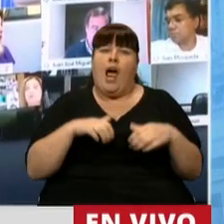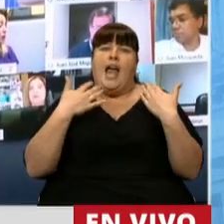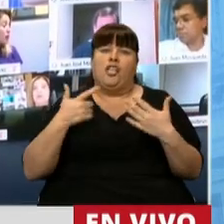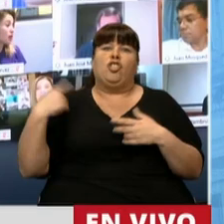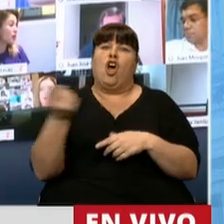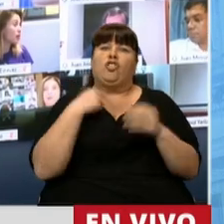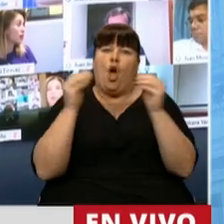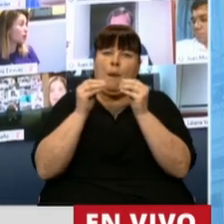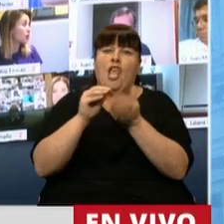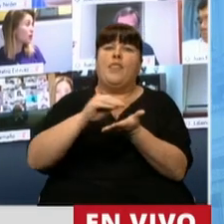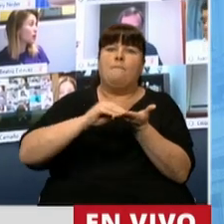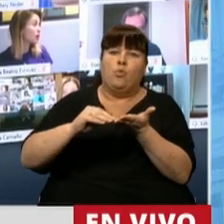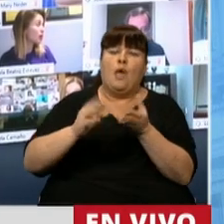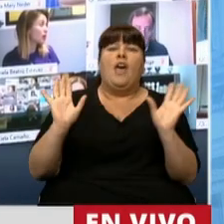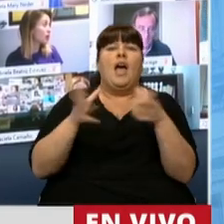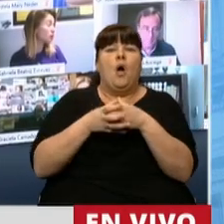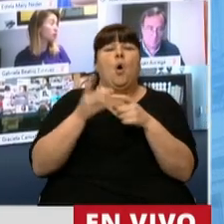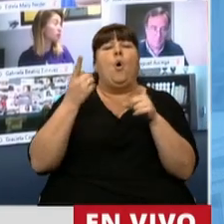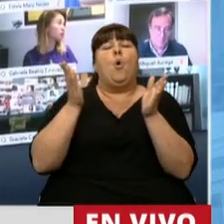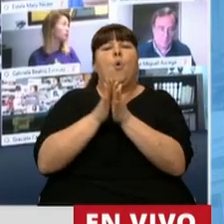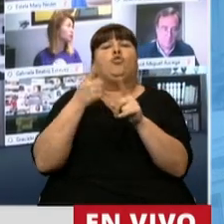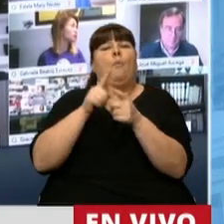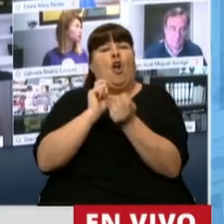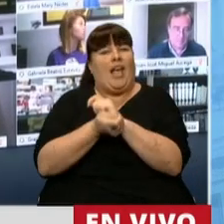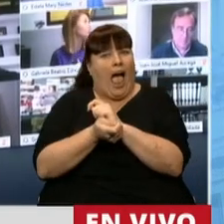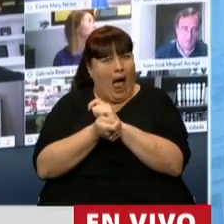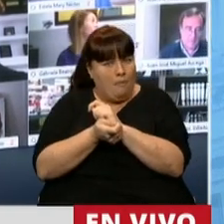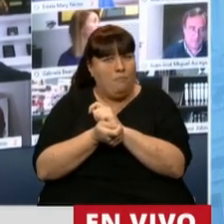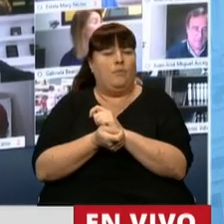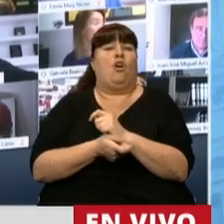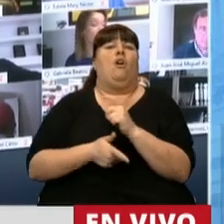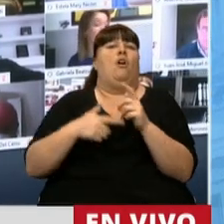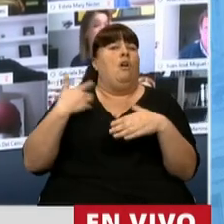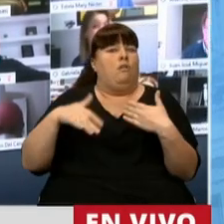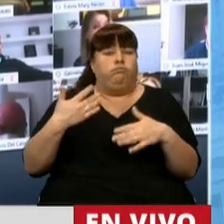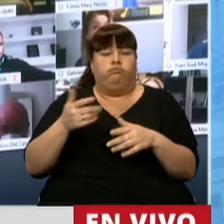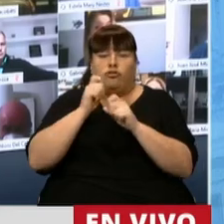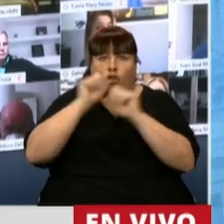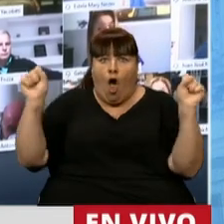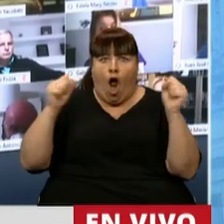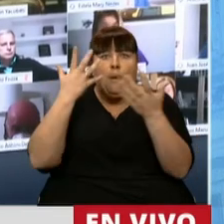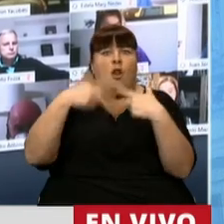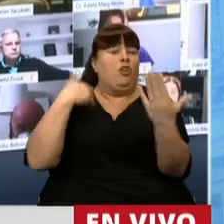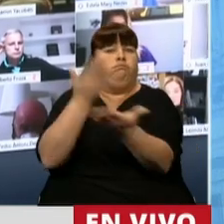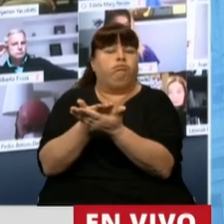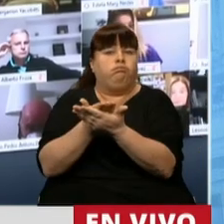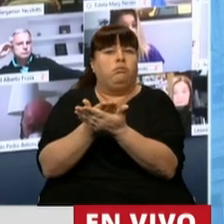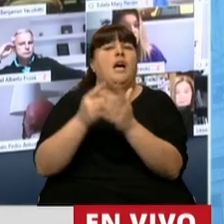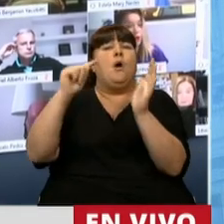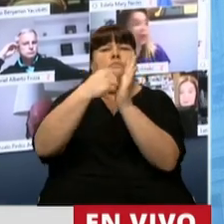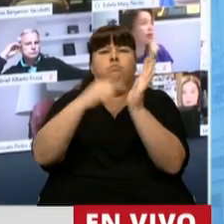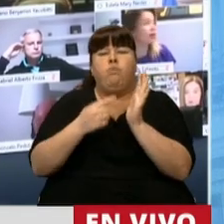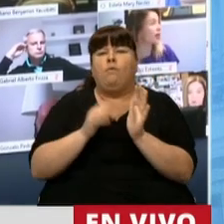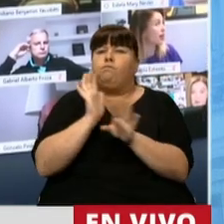mis colegas diputados del Interbloque de Juntos por el Cambio que recibieron en forma sorpresiva este proyecto con